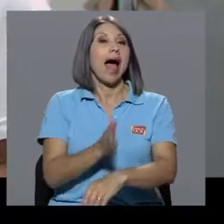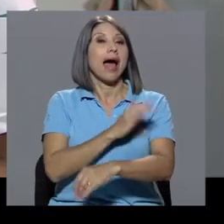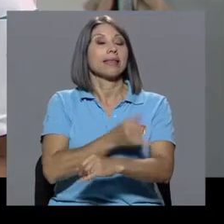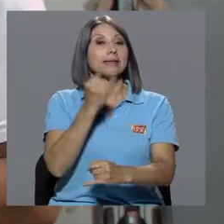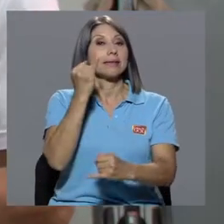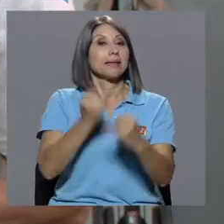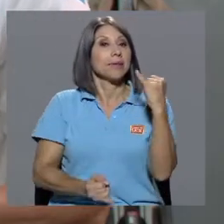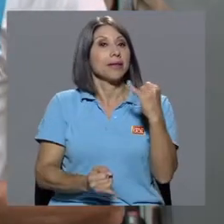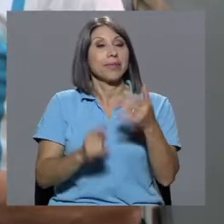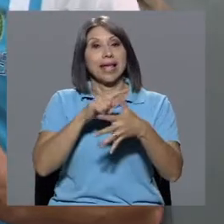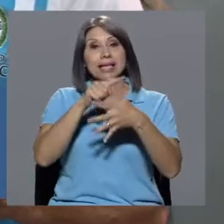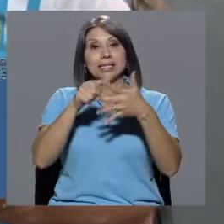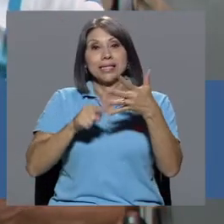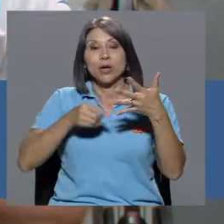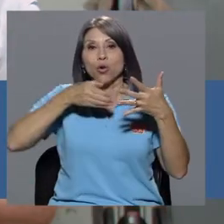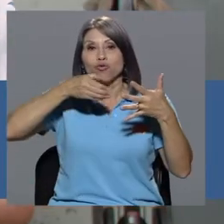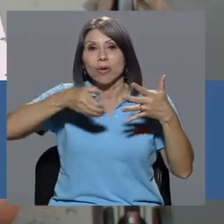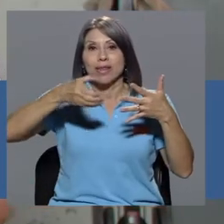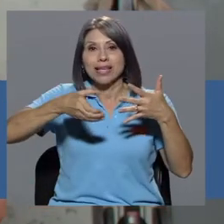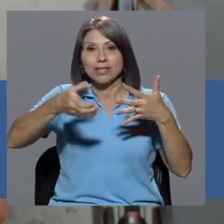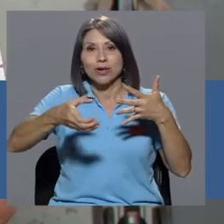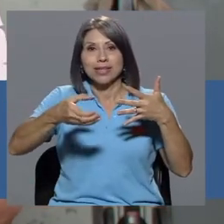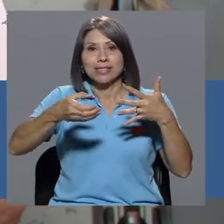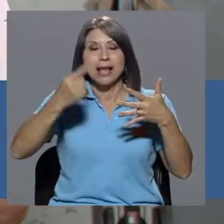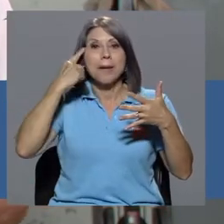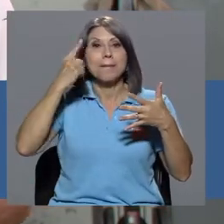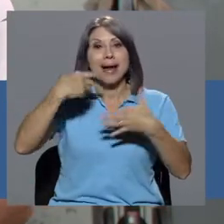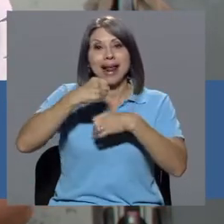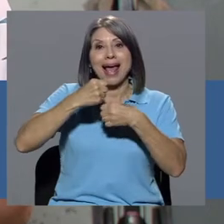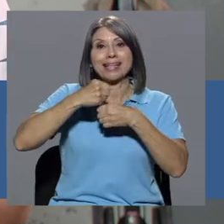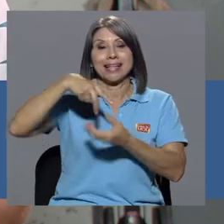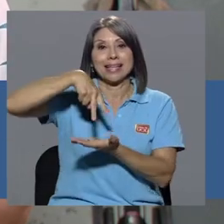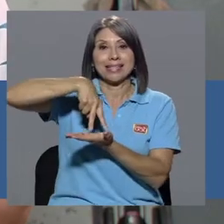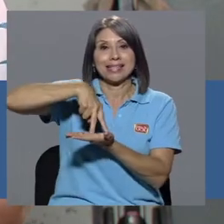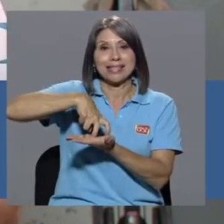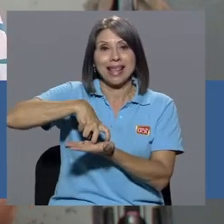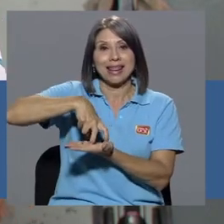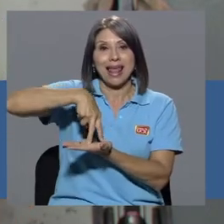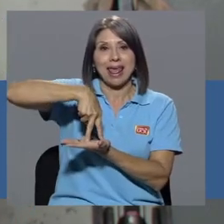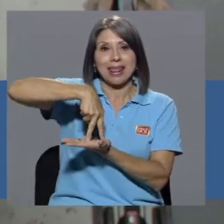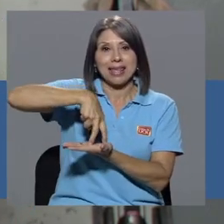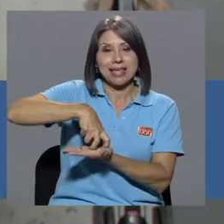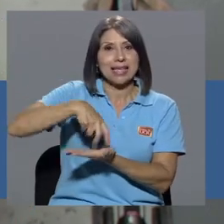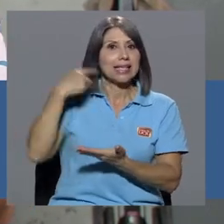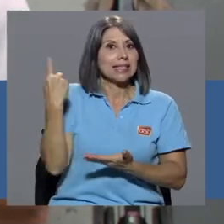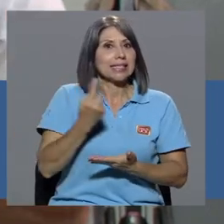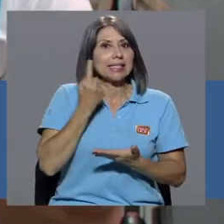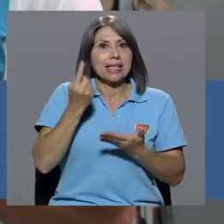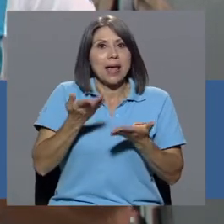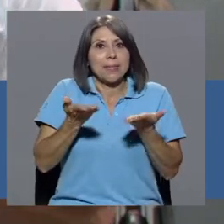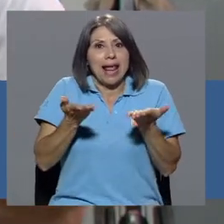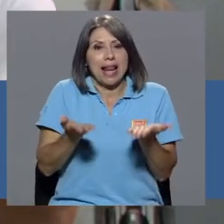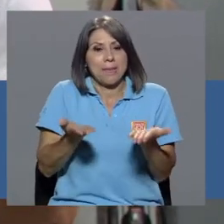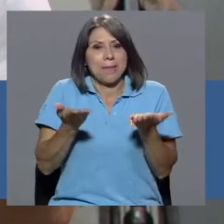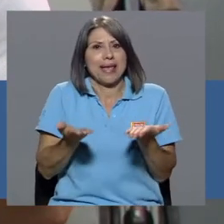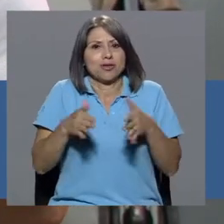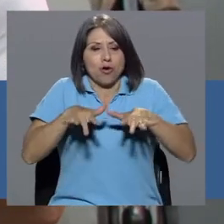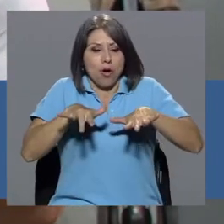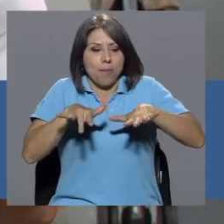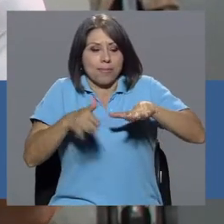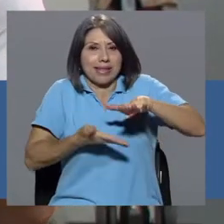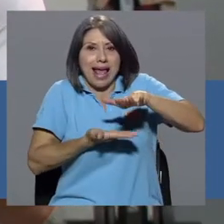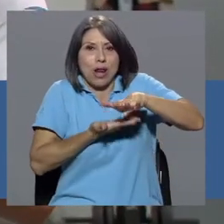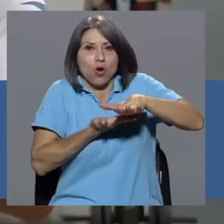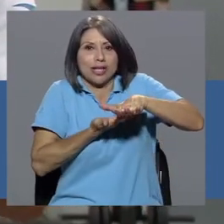Antes de irnos, tenemos cinco recomendaciones para nuestras sentadillas. Vamos a mantener siempre el peso sobre